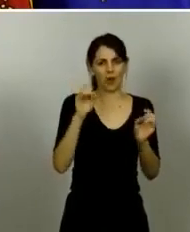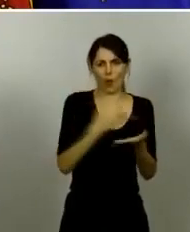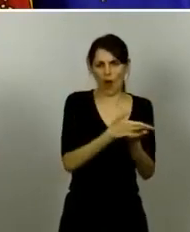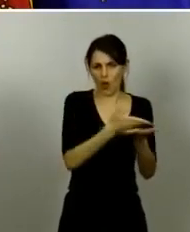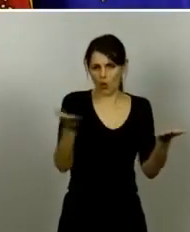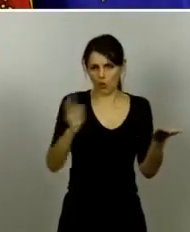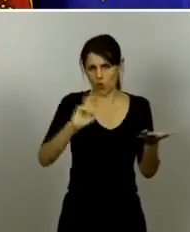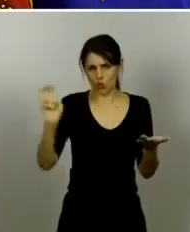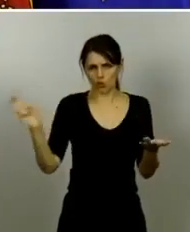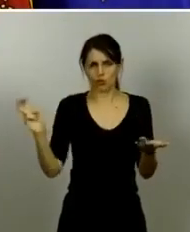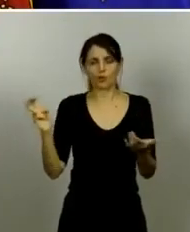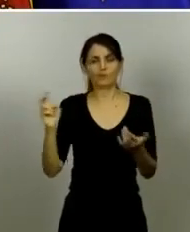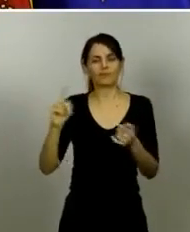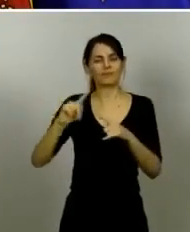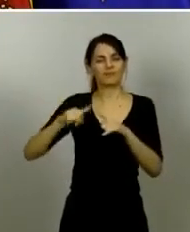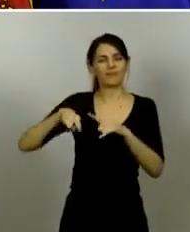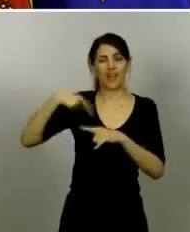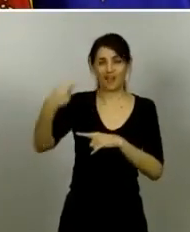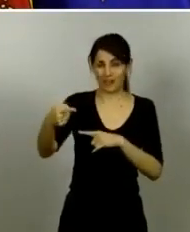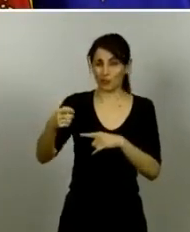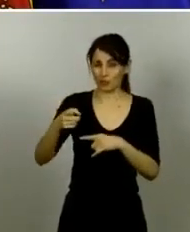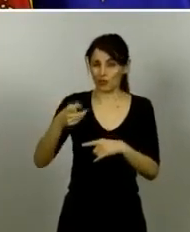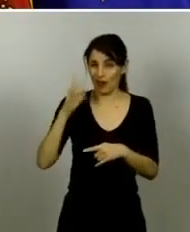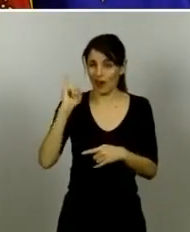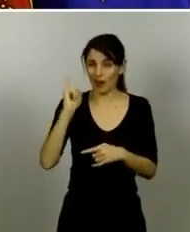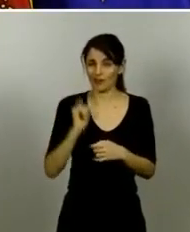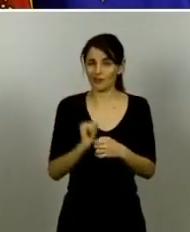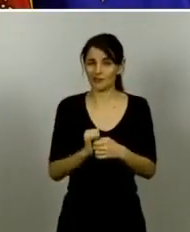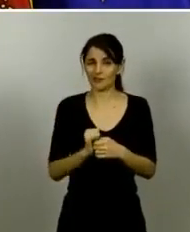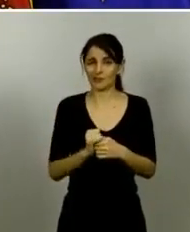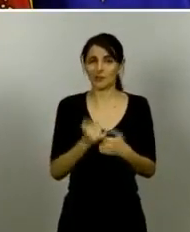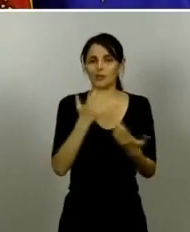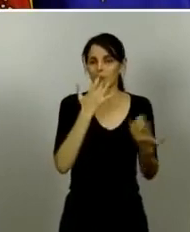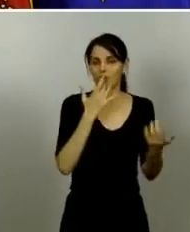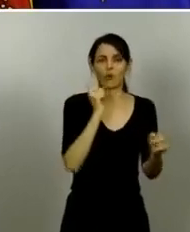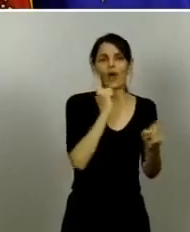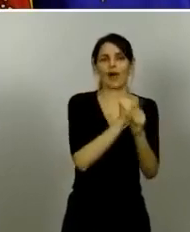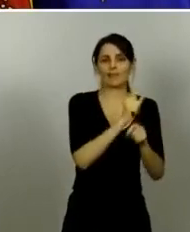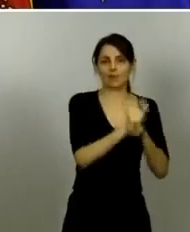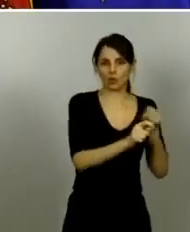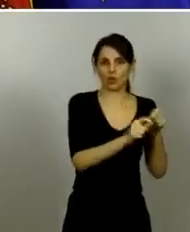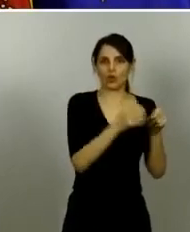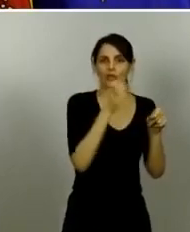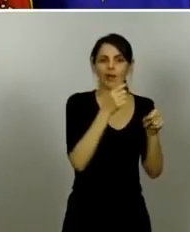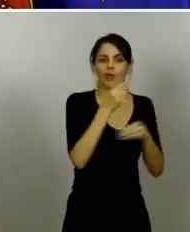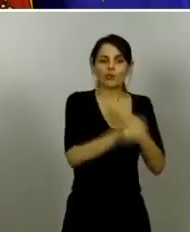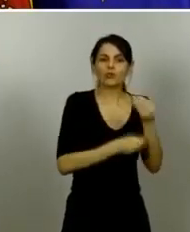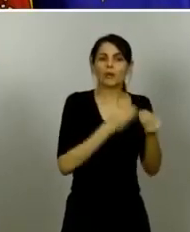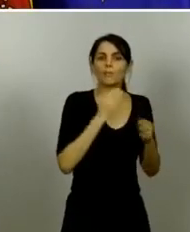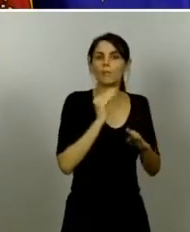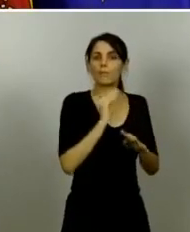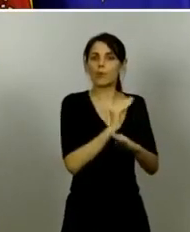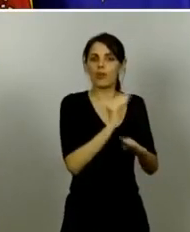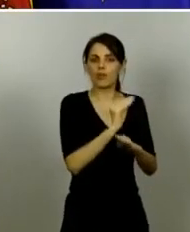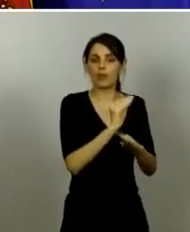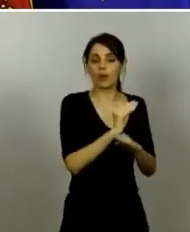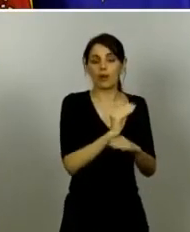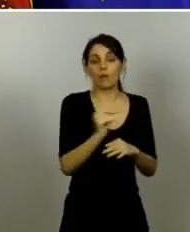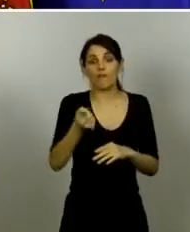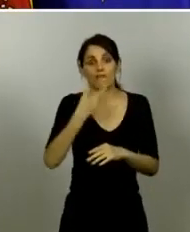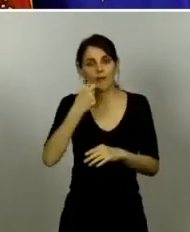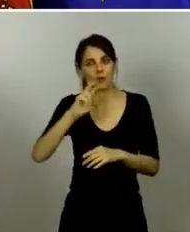al igual que los antibióticos se tienen que utilizar con mucha prudencia cualquier otro fármaco se tiene que utilizar con mucha prudencia